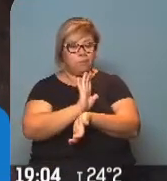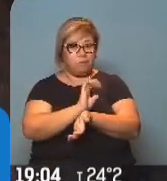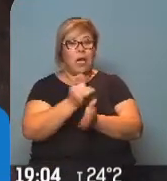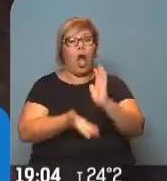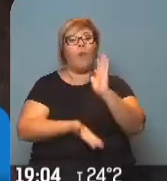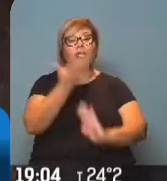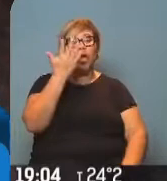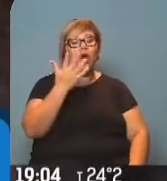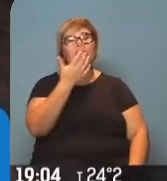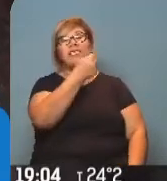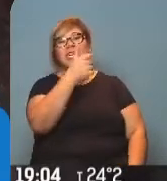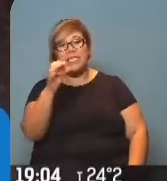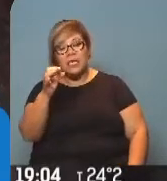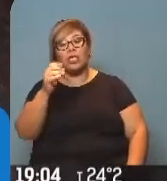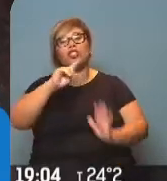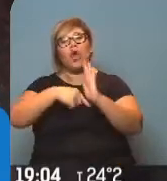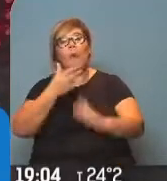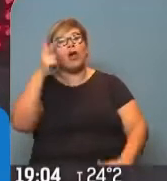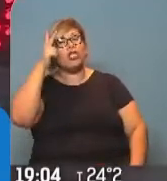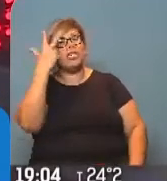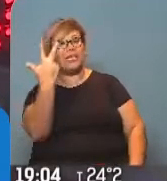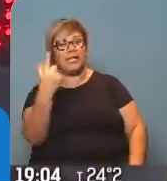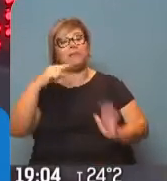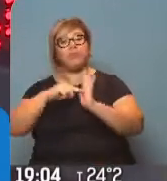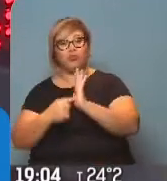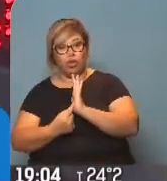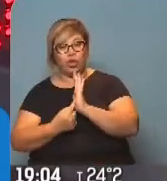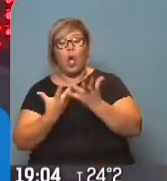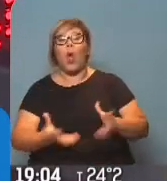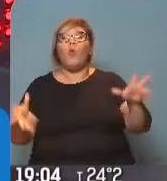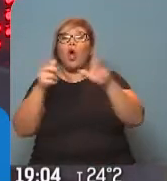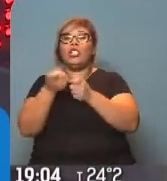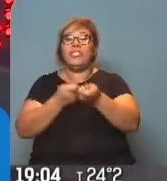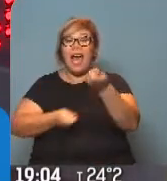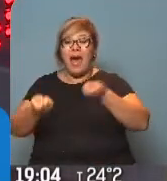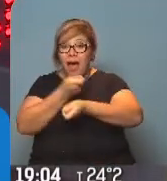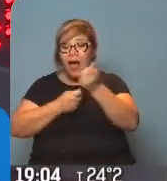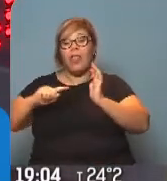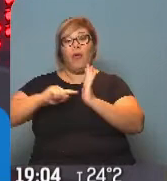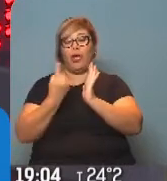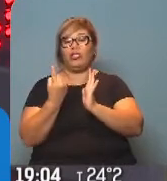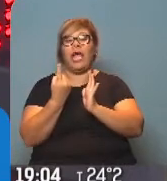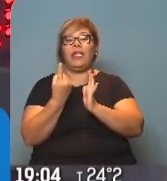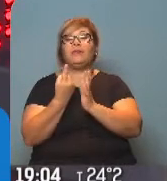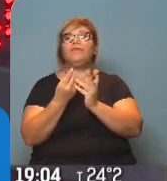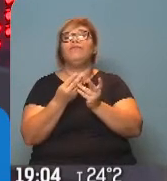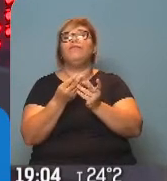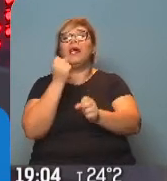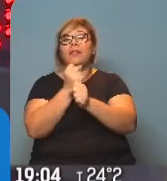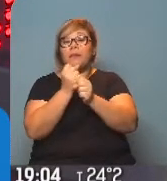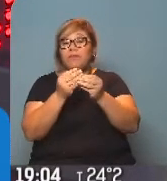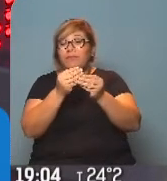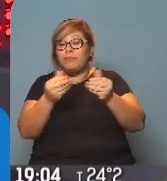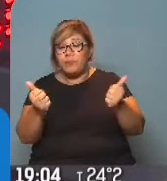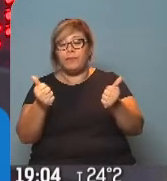puntos, y el dato positivo lo dio la Bolsa de Buenos Aires, que después de varios altibajos, cerró con una recuperación,